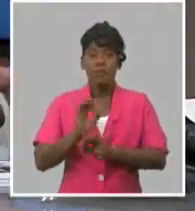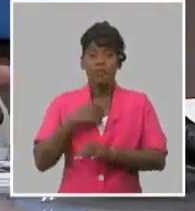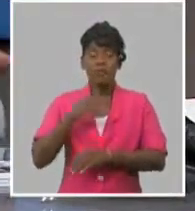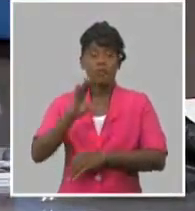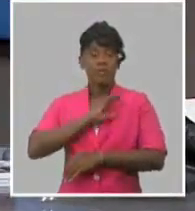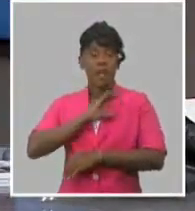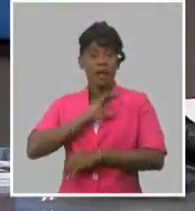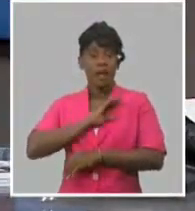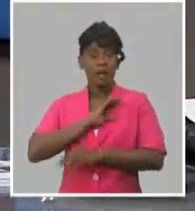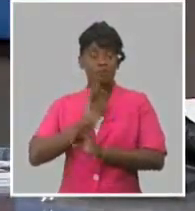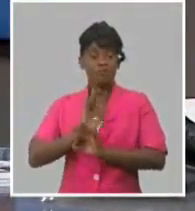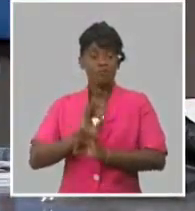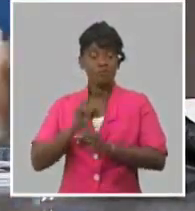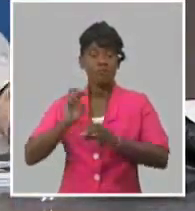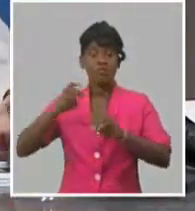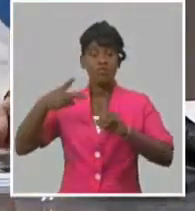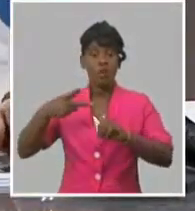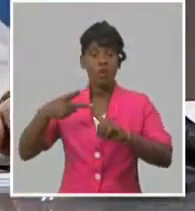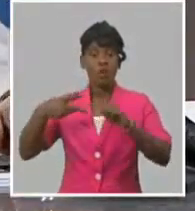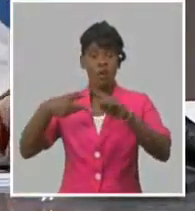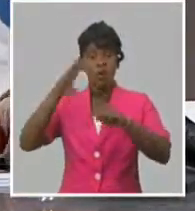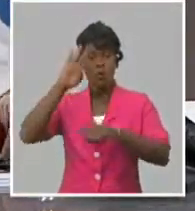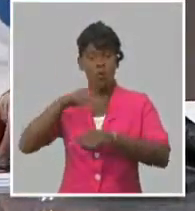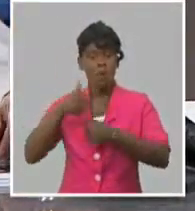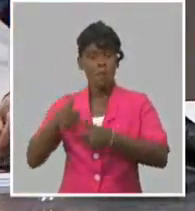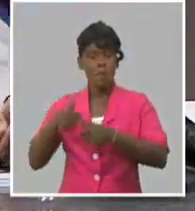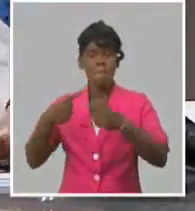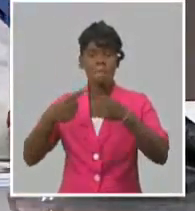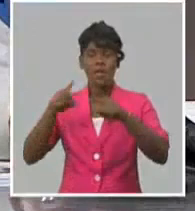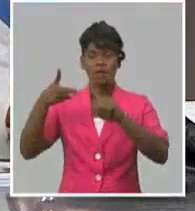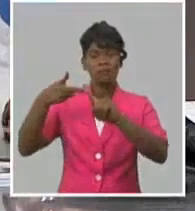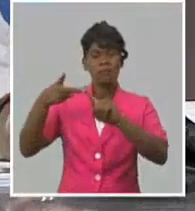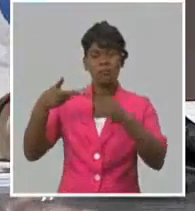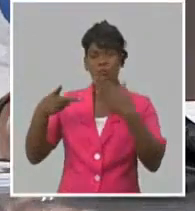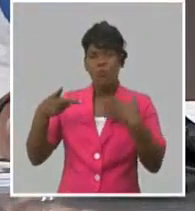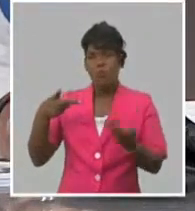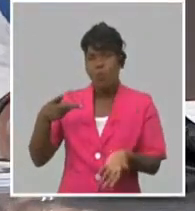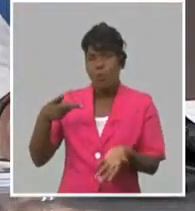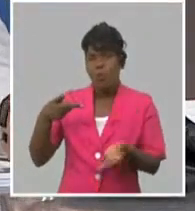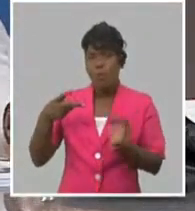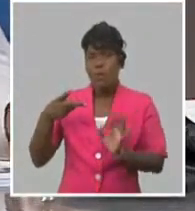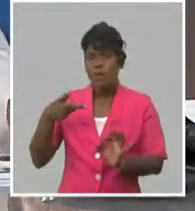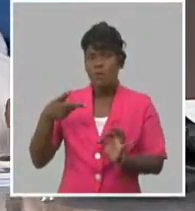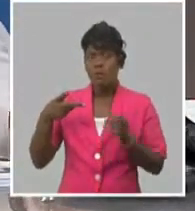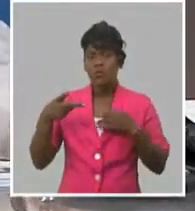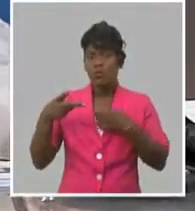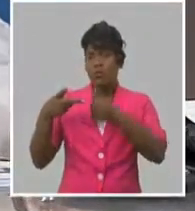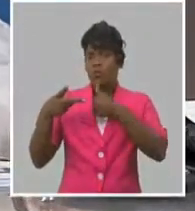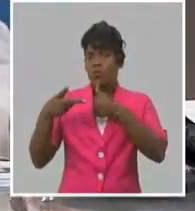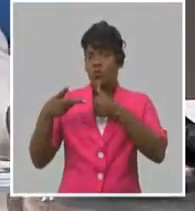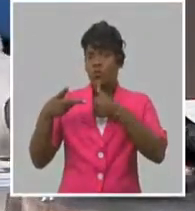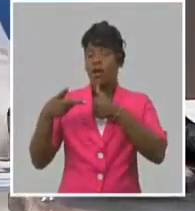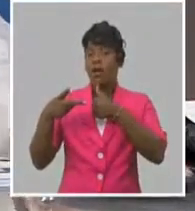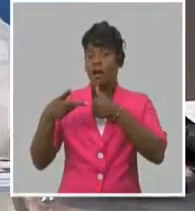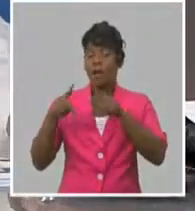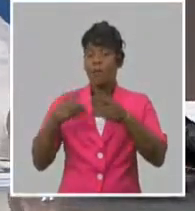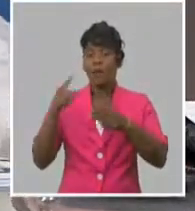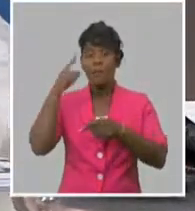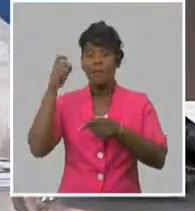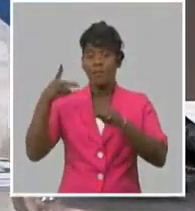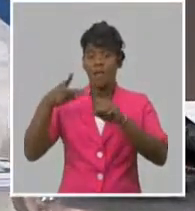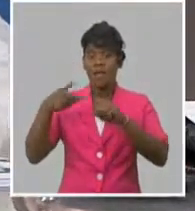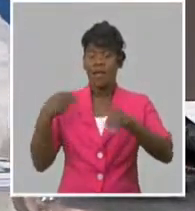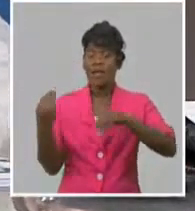mis ingresos en CUC porque hoy él los multiplica por 24. Hay problemas también de